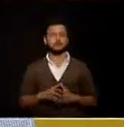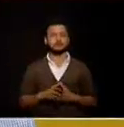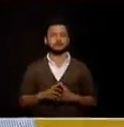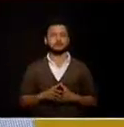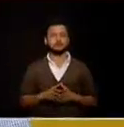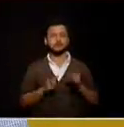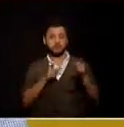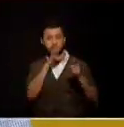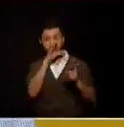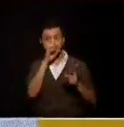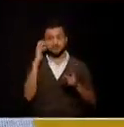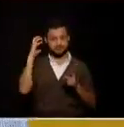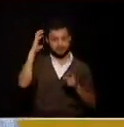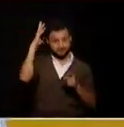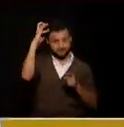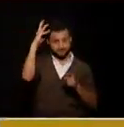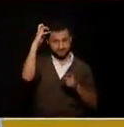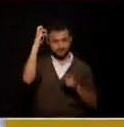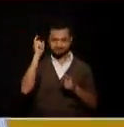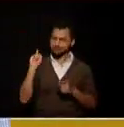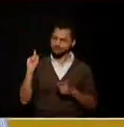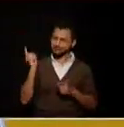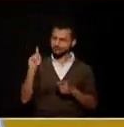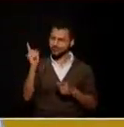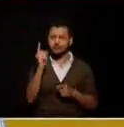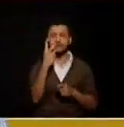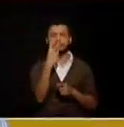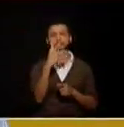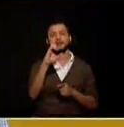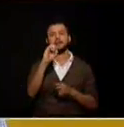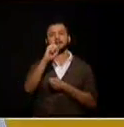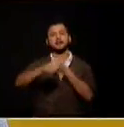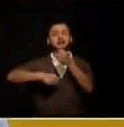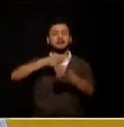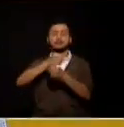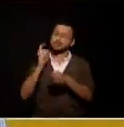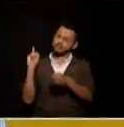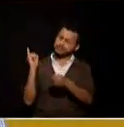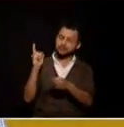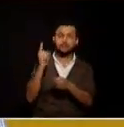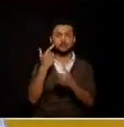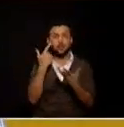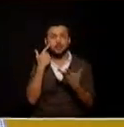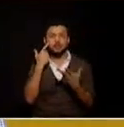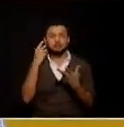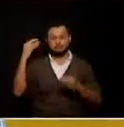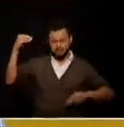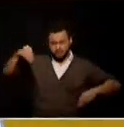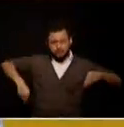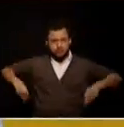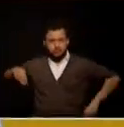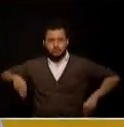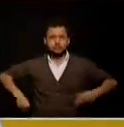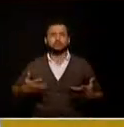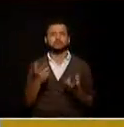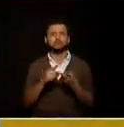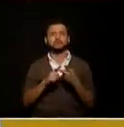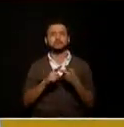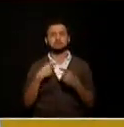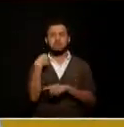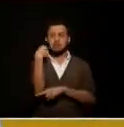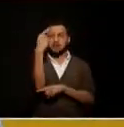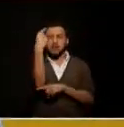nosotros llevamos 20 años diciendo que la corrupción la politiquería y el clientelismo